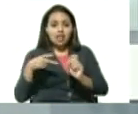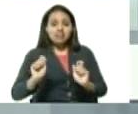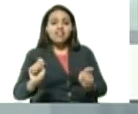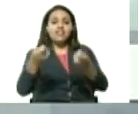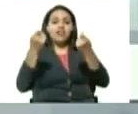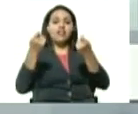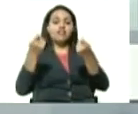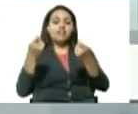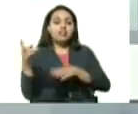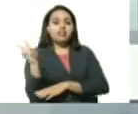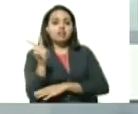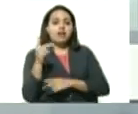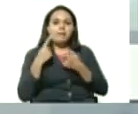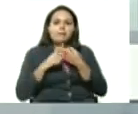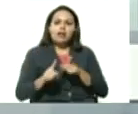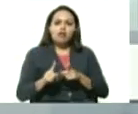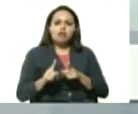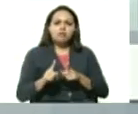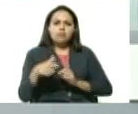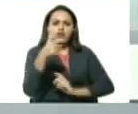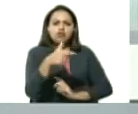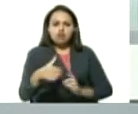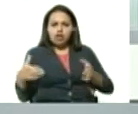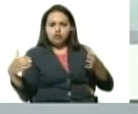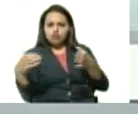pero un grupo de trocheros